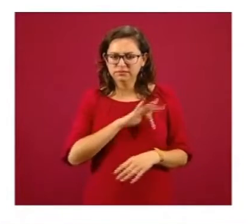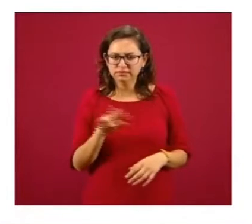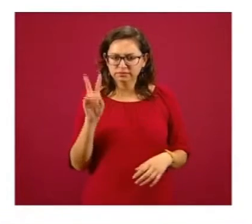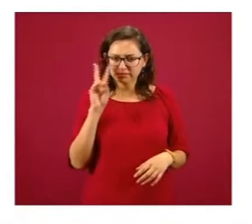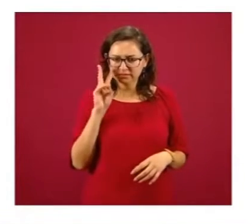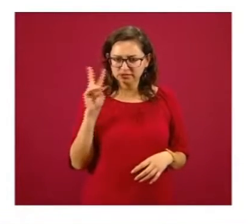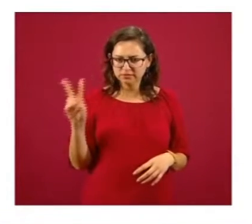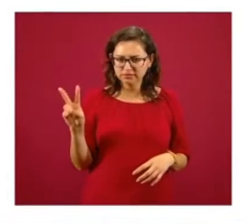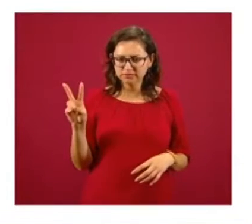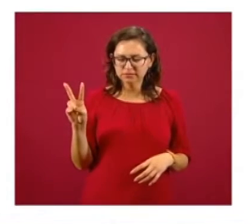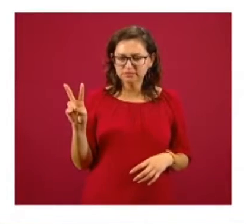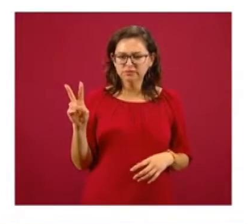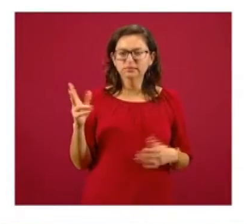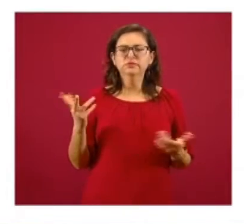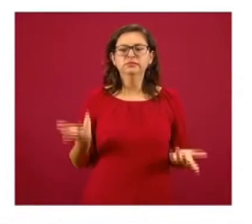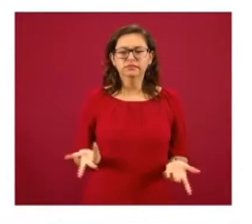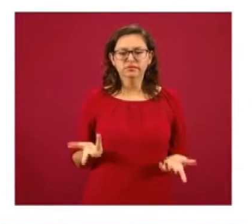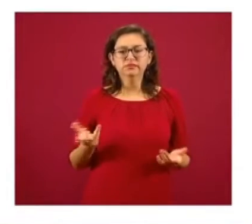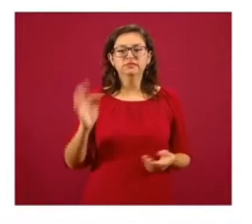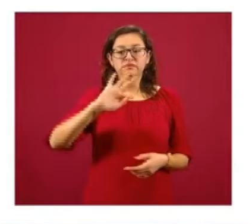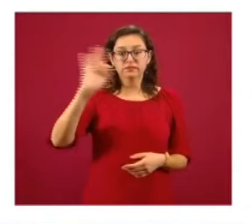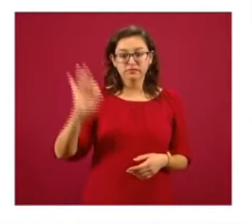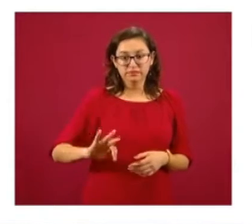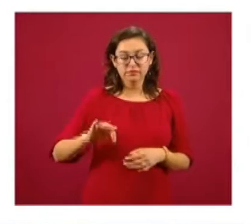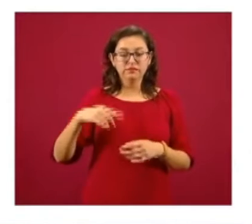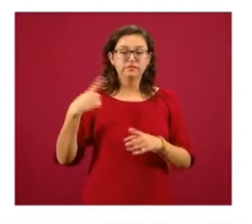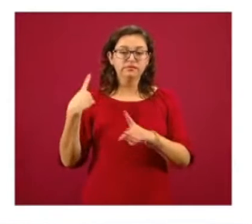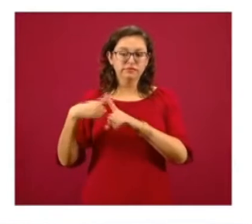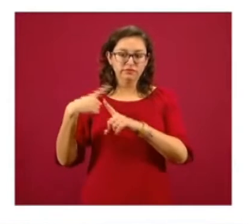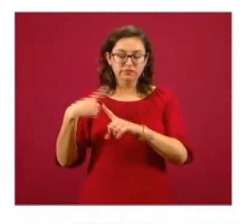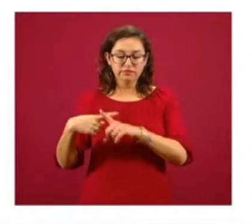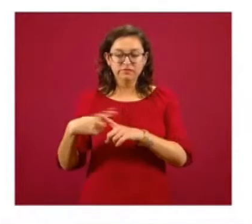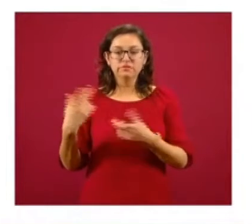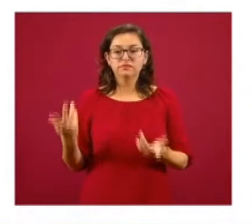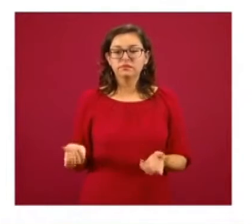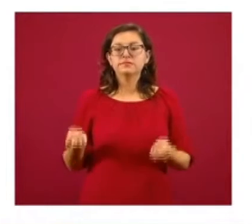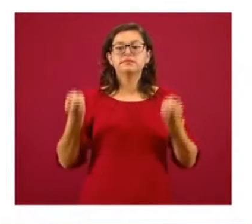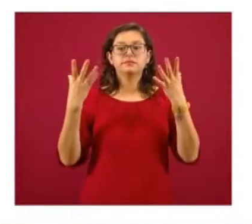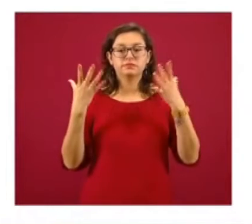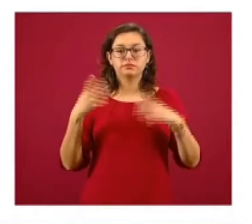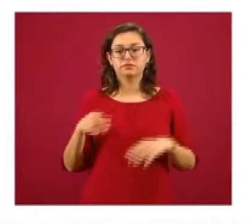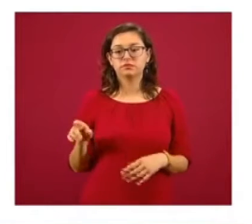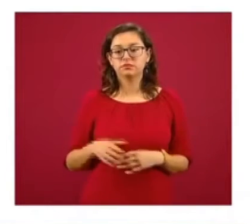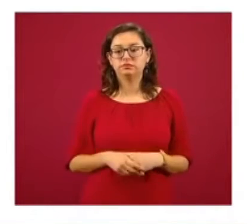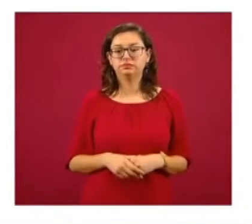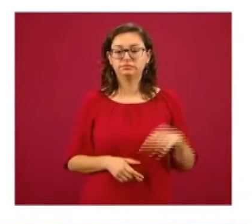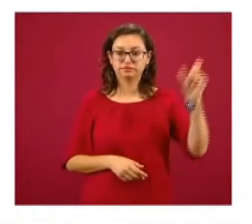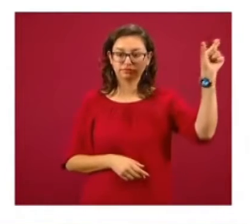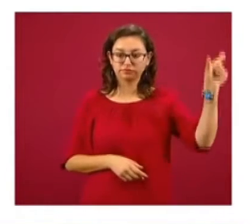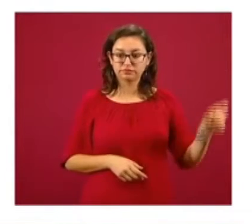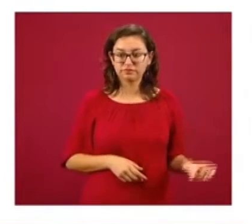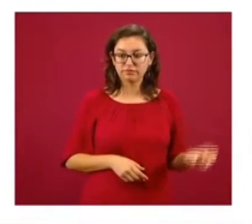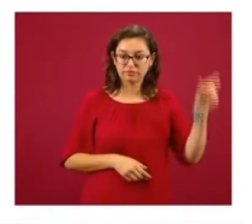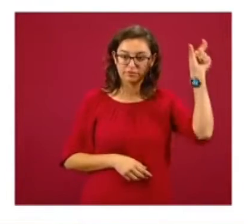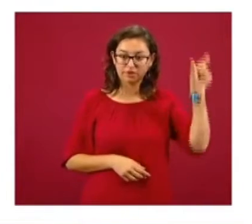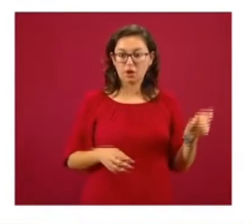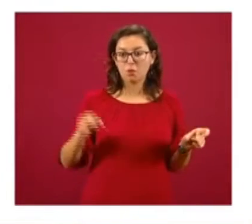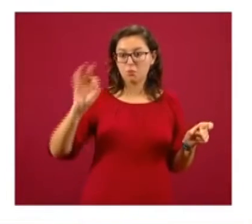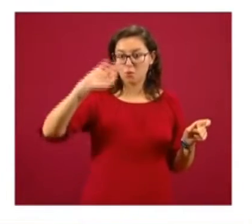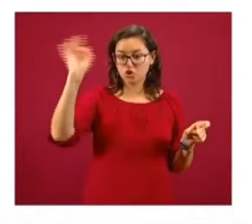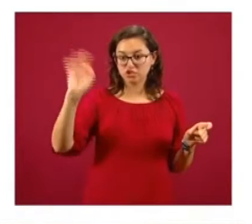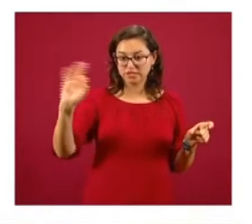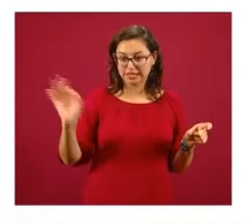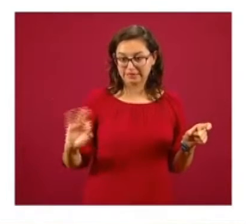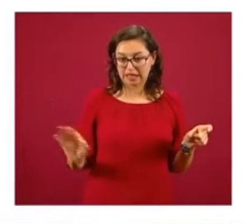gráfico y es precisamente el porcentaje de positividad. El porcentaje de positividad lo habíamos estado presentando una vez a la semana como